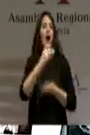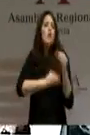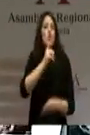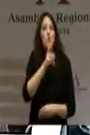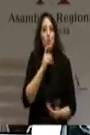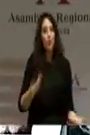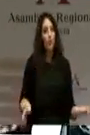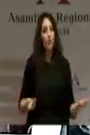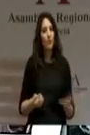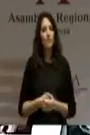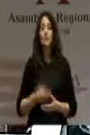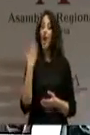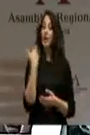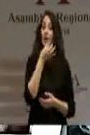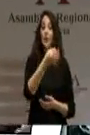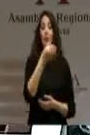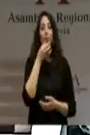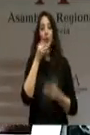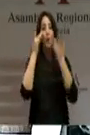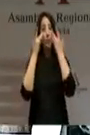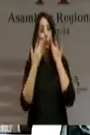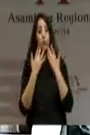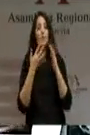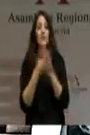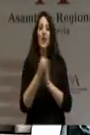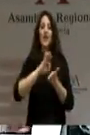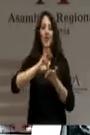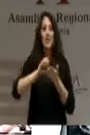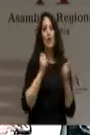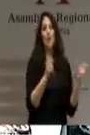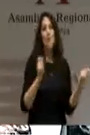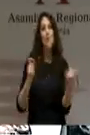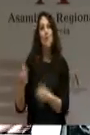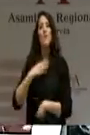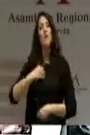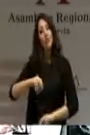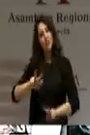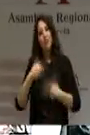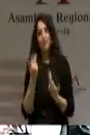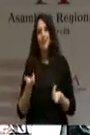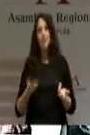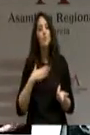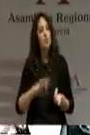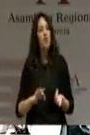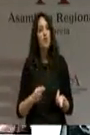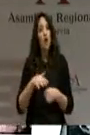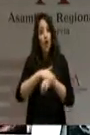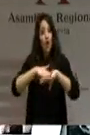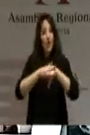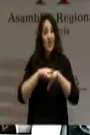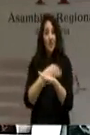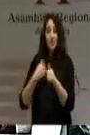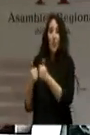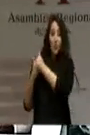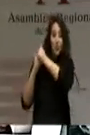discurso que la solvencia permite garantizar la prestación de los servicios. Estamos de acuerdo. El Gobierno que usted ha avalado año